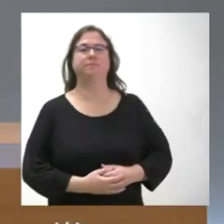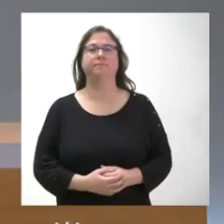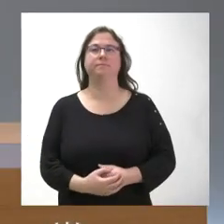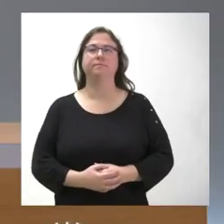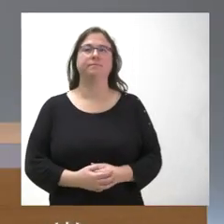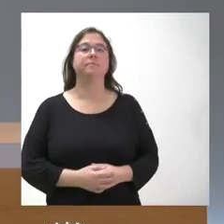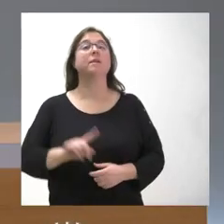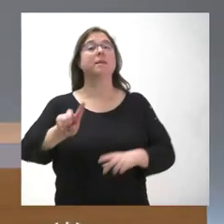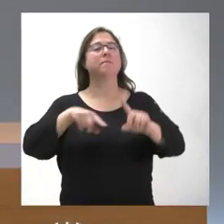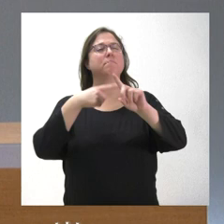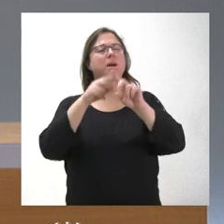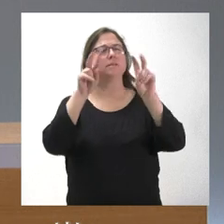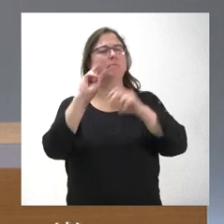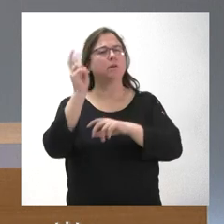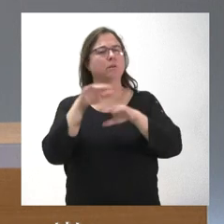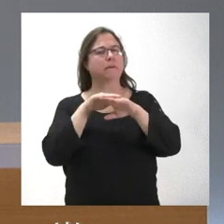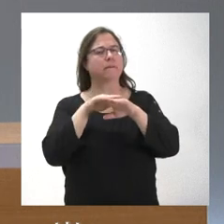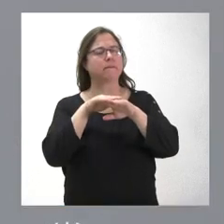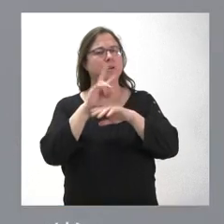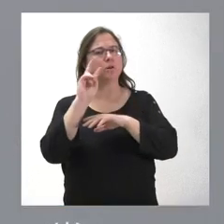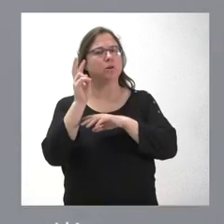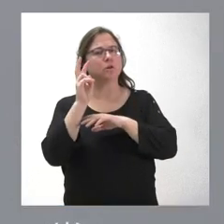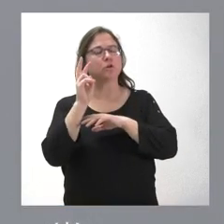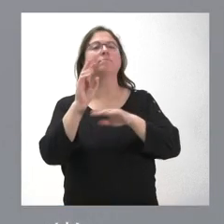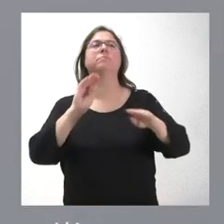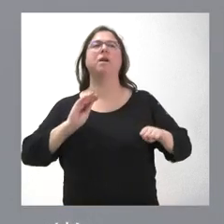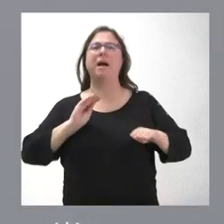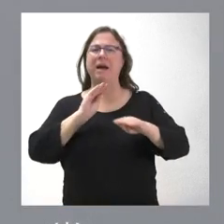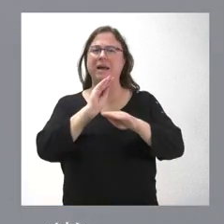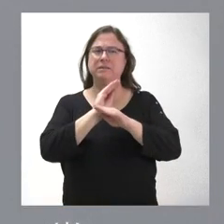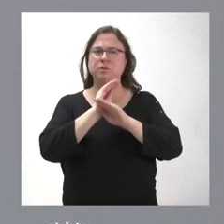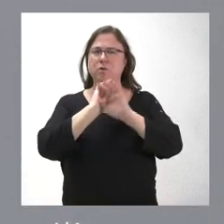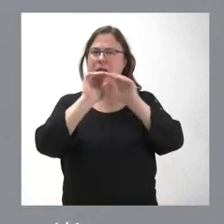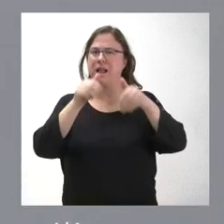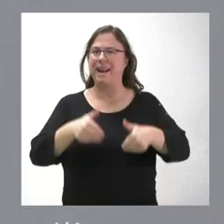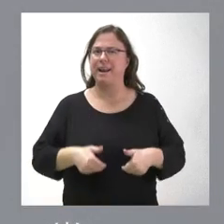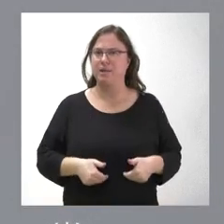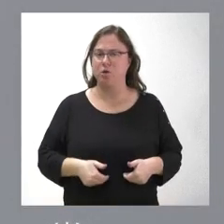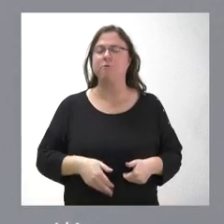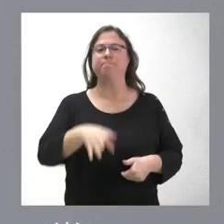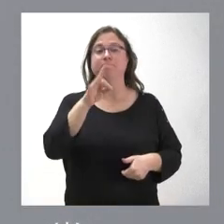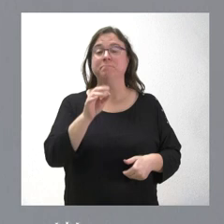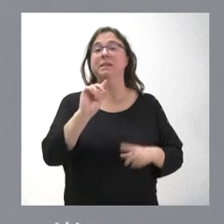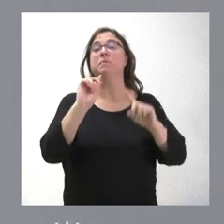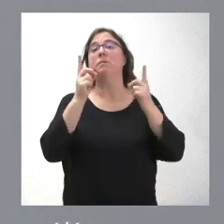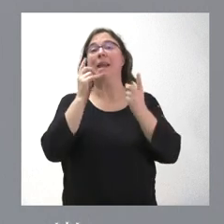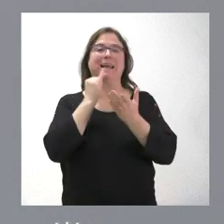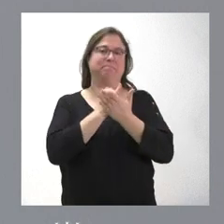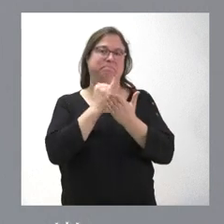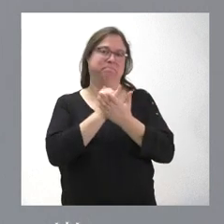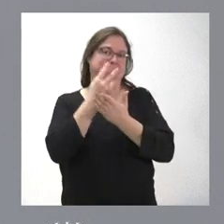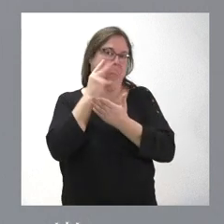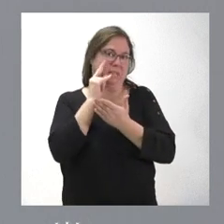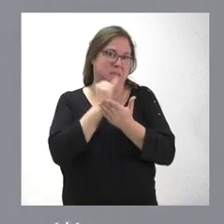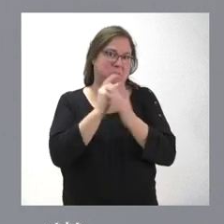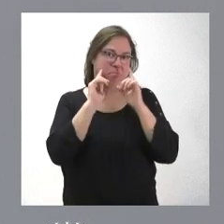Y el otro tema, perdón, son las ayudas al retorno. Evidentemente, es una primera experiencia que se pone en práctica. Nos